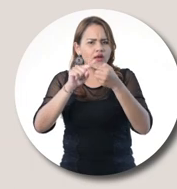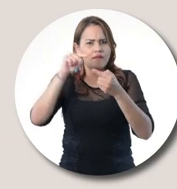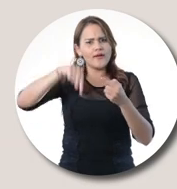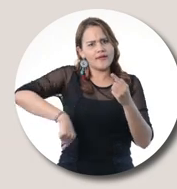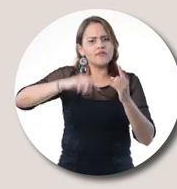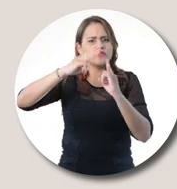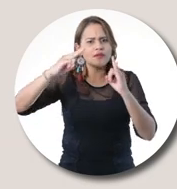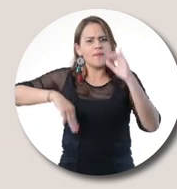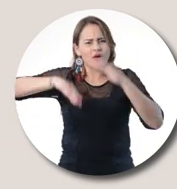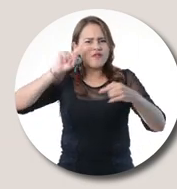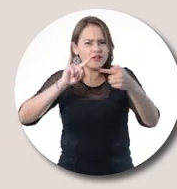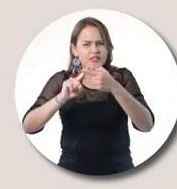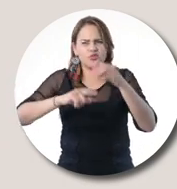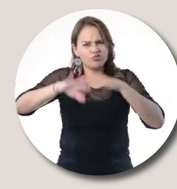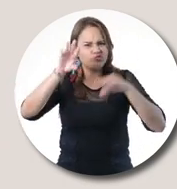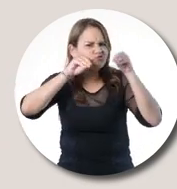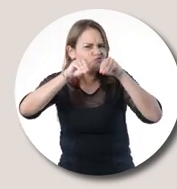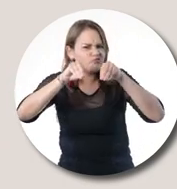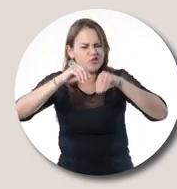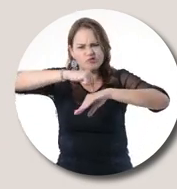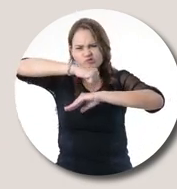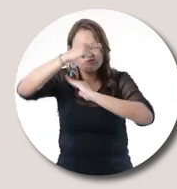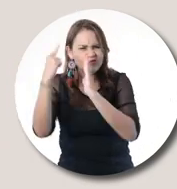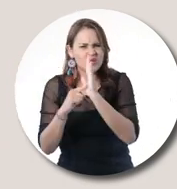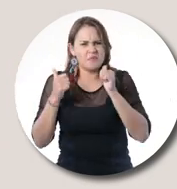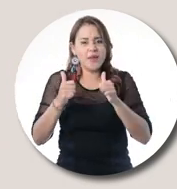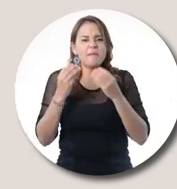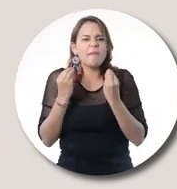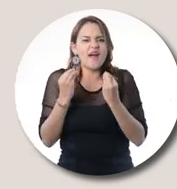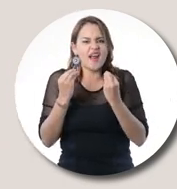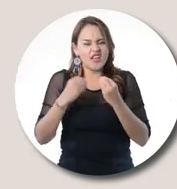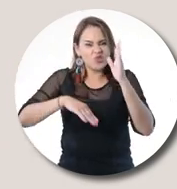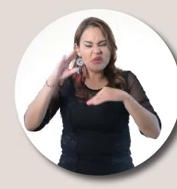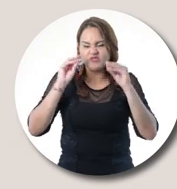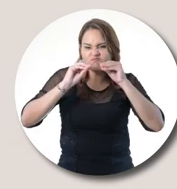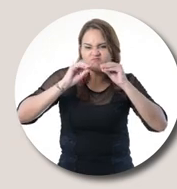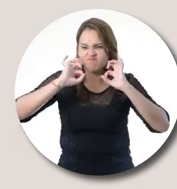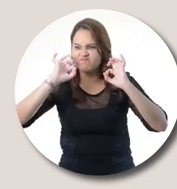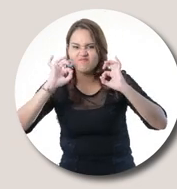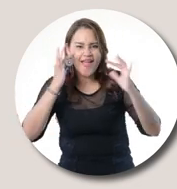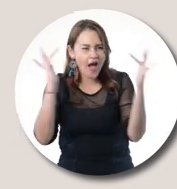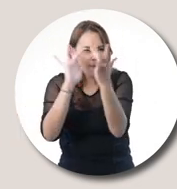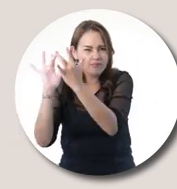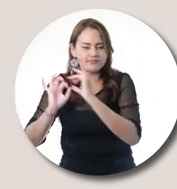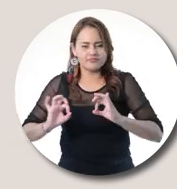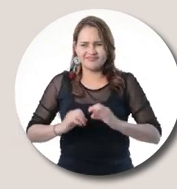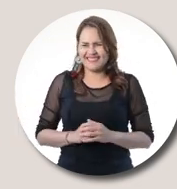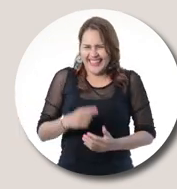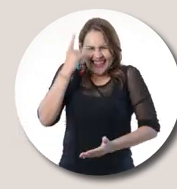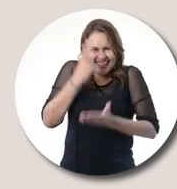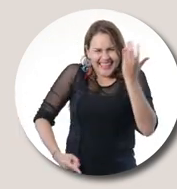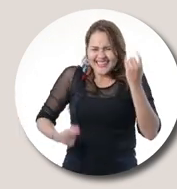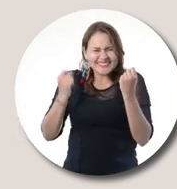La misión de la U es ubicarte en el centro de su labor Para que tengas una formación integral Con una visión local y global pertinente Espérate, espérate, espérate